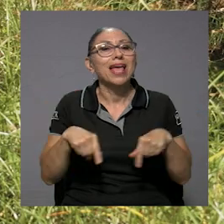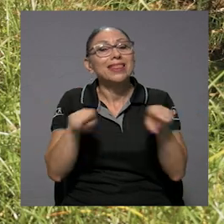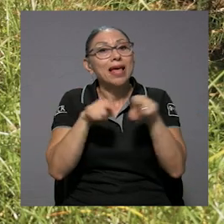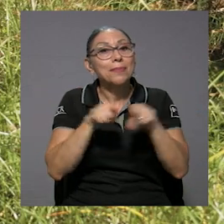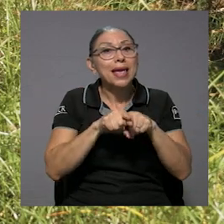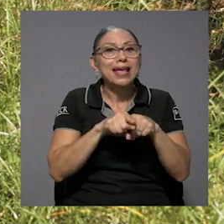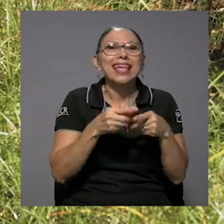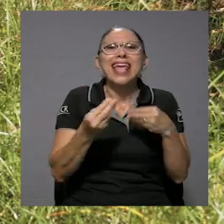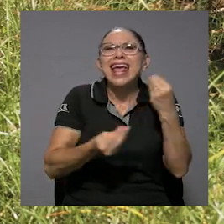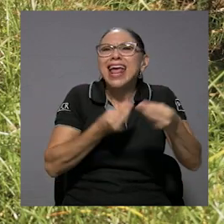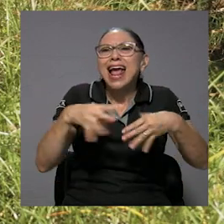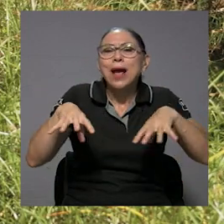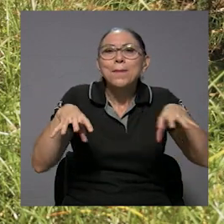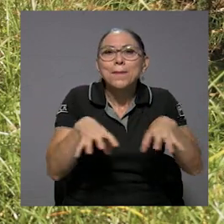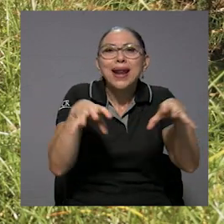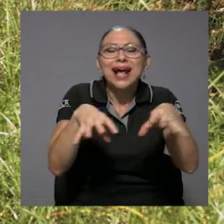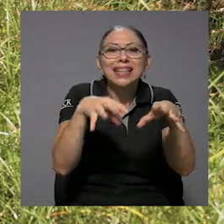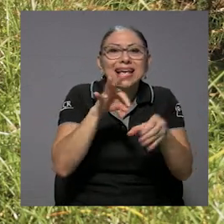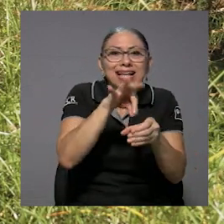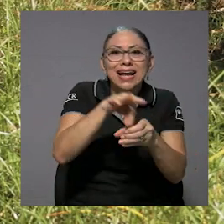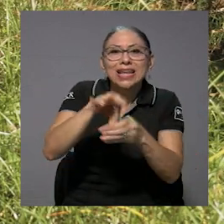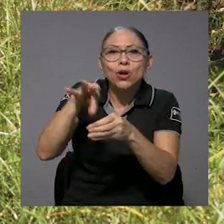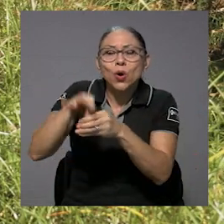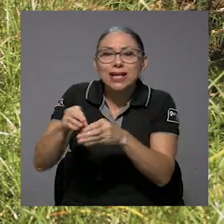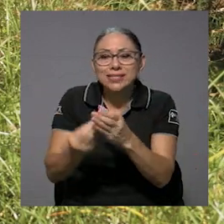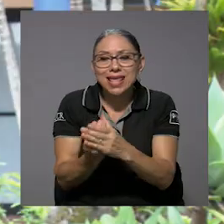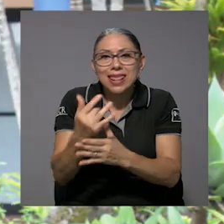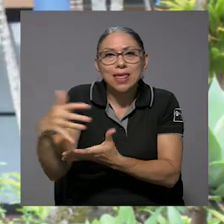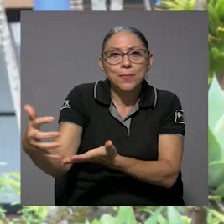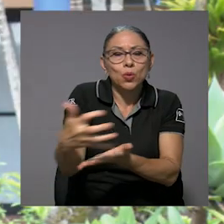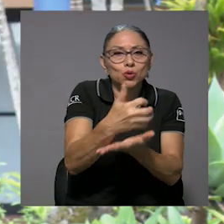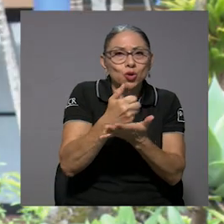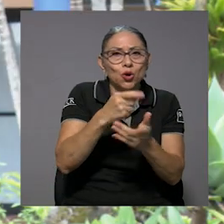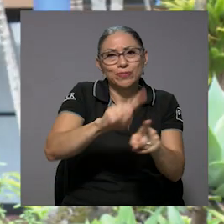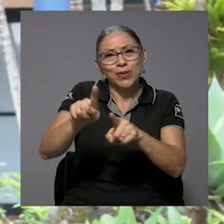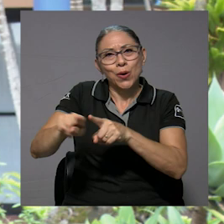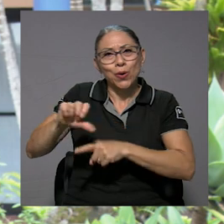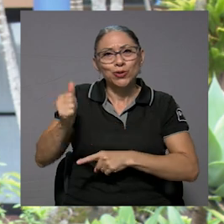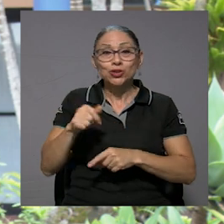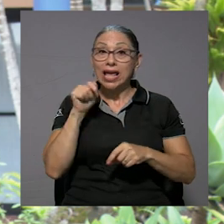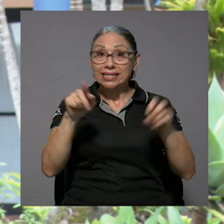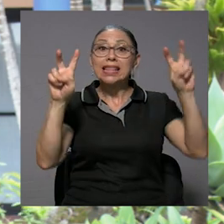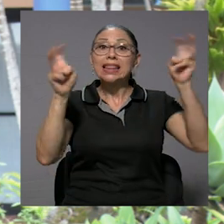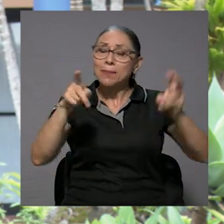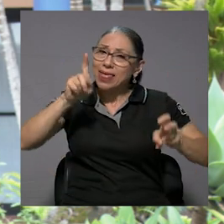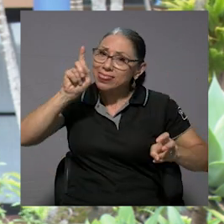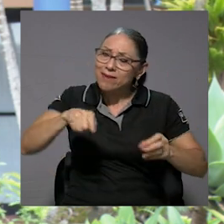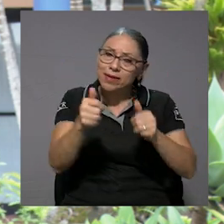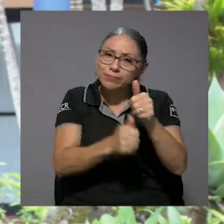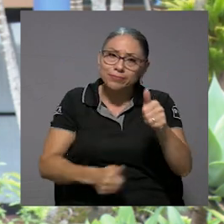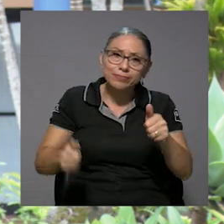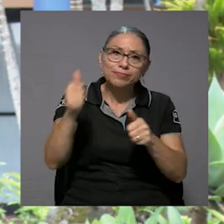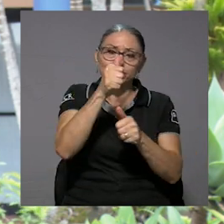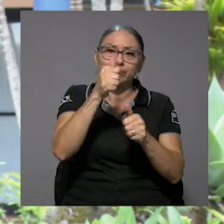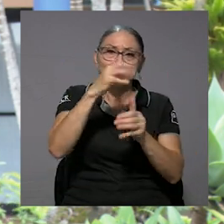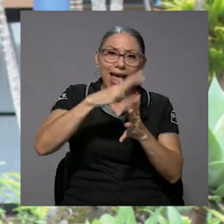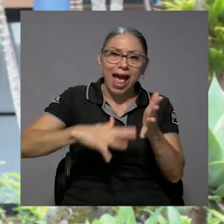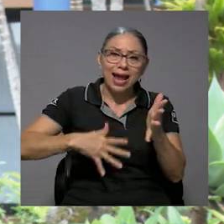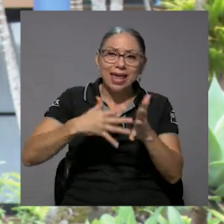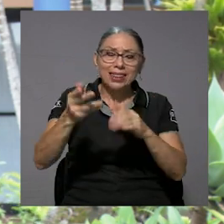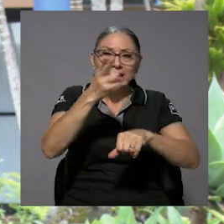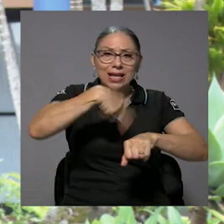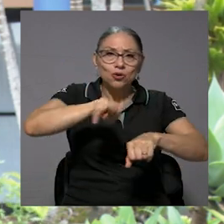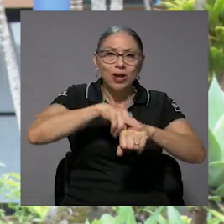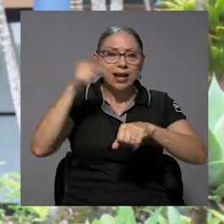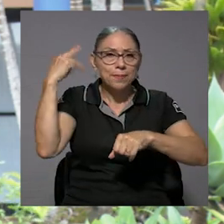producción en Costa Rica, entre otros. Que este debe ser un tema que esté en los primeros lugares de la agenda de política